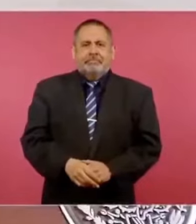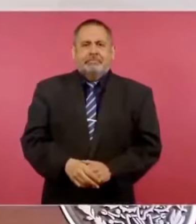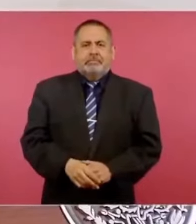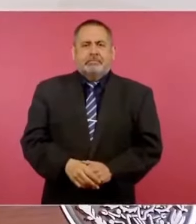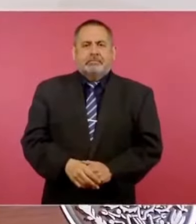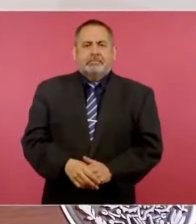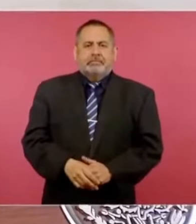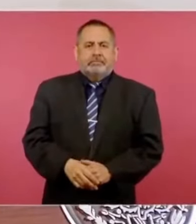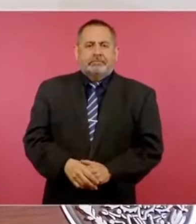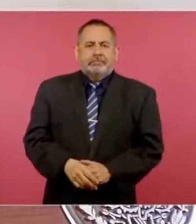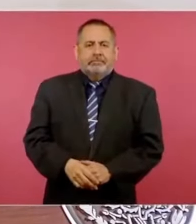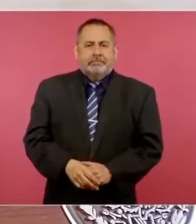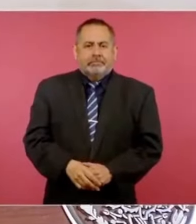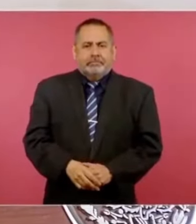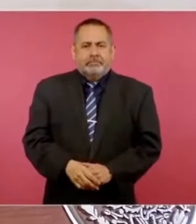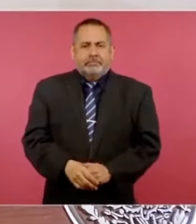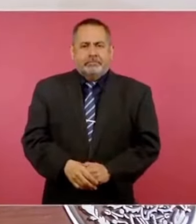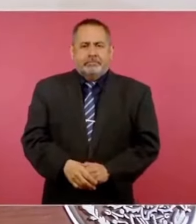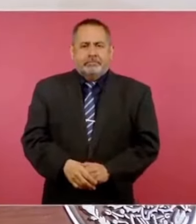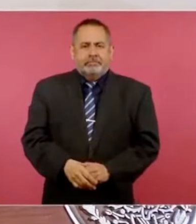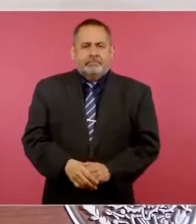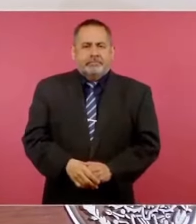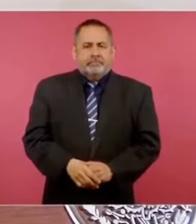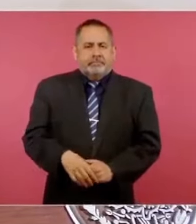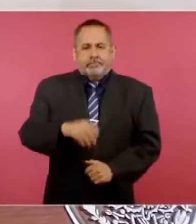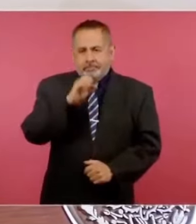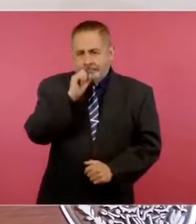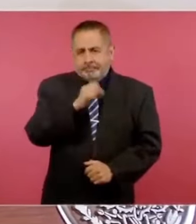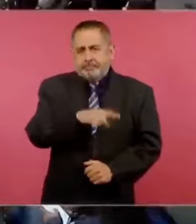Bueno, y los